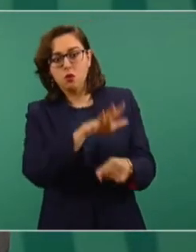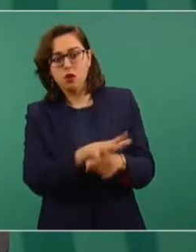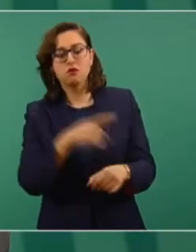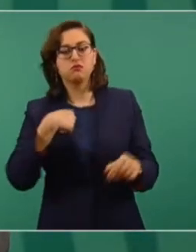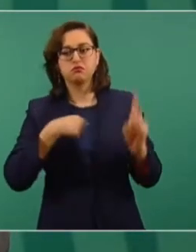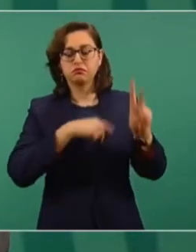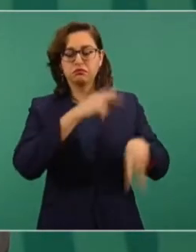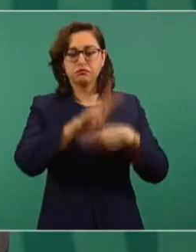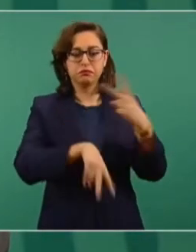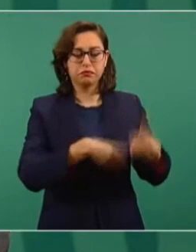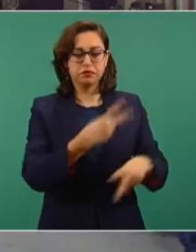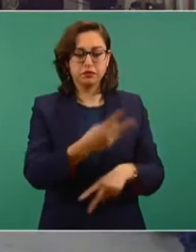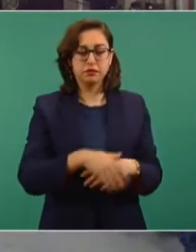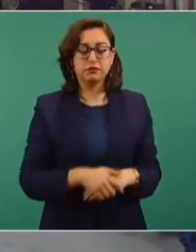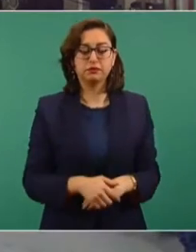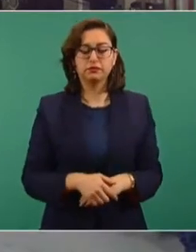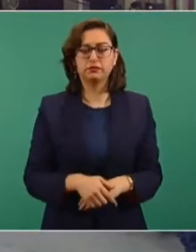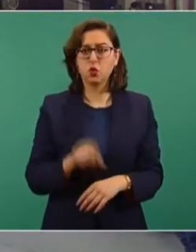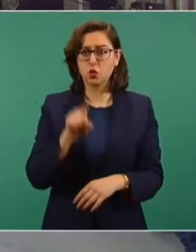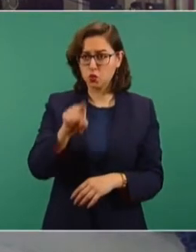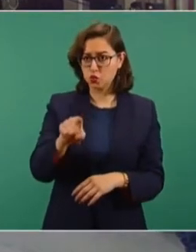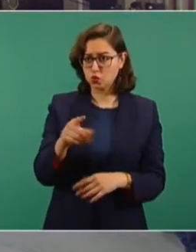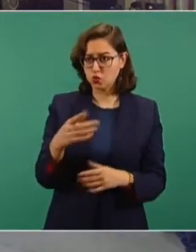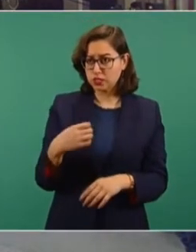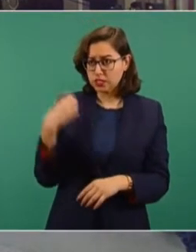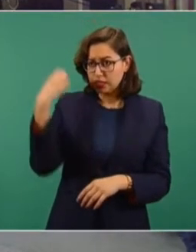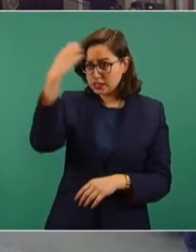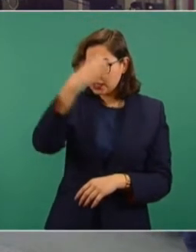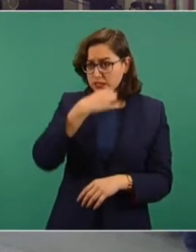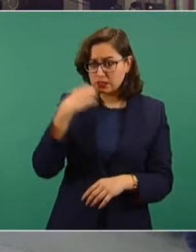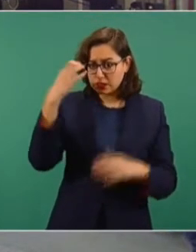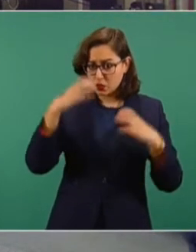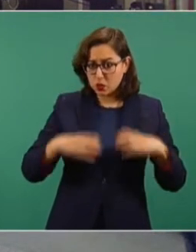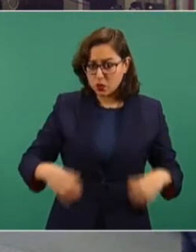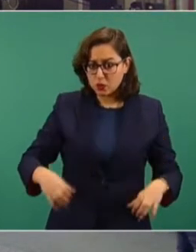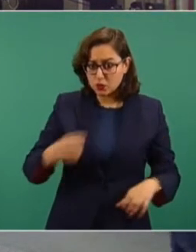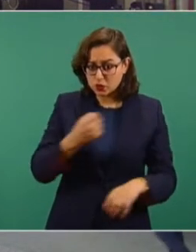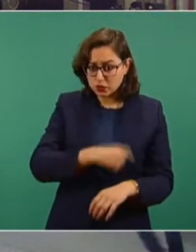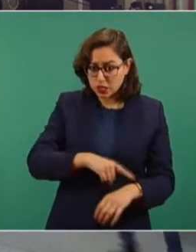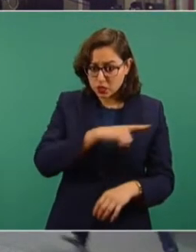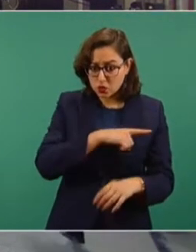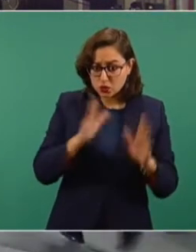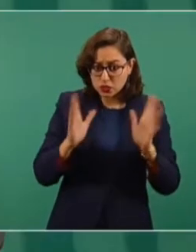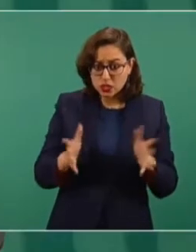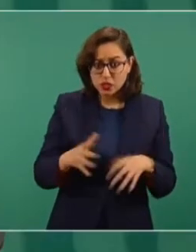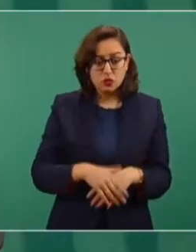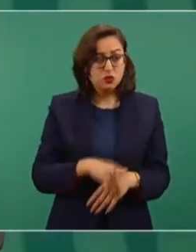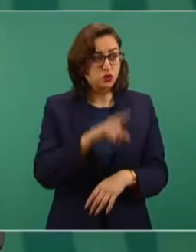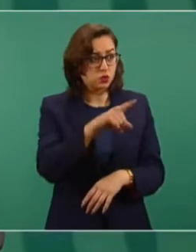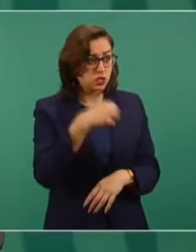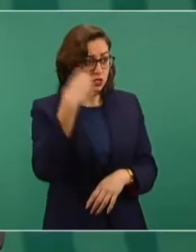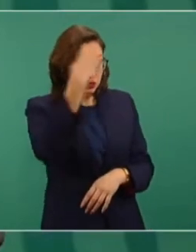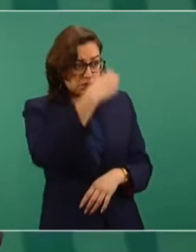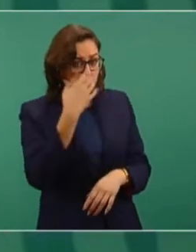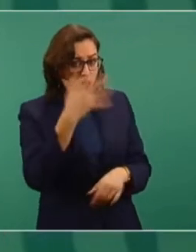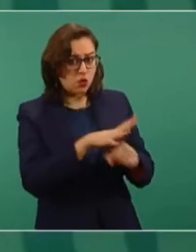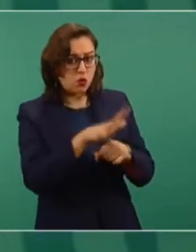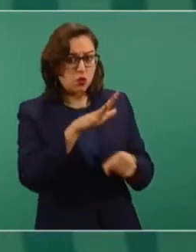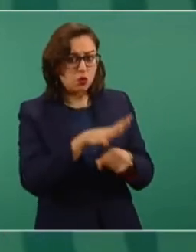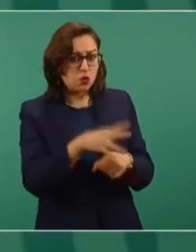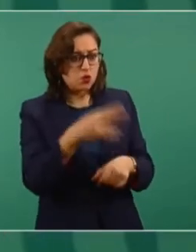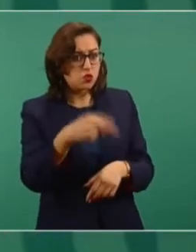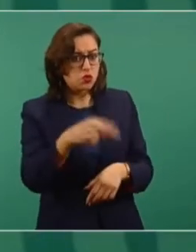vacunar. El estudio previo que se va a hacer, presidente, ¿cómo se llama? Ya me lo hicieron. ¿Tiene algún nombre el estudio? No,